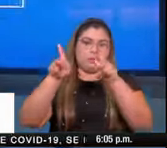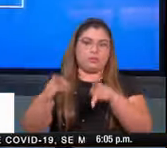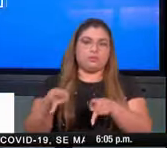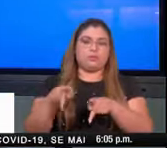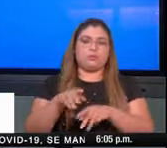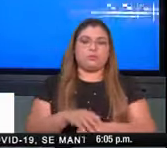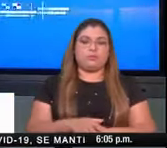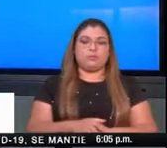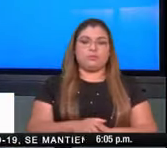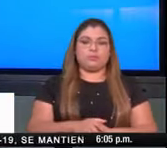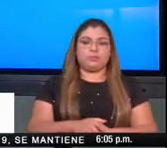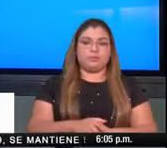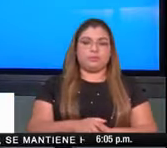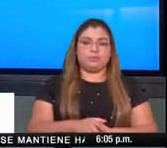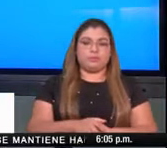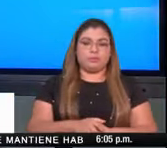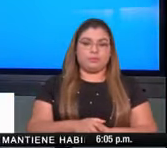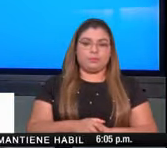personas.